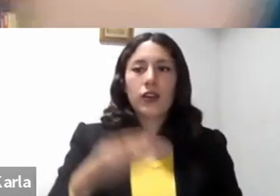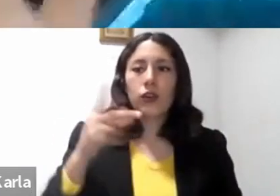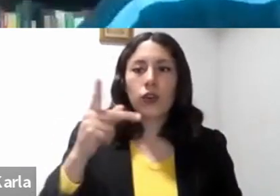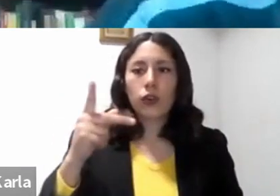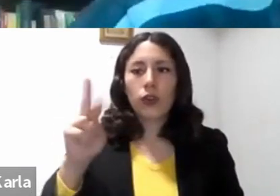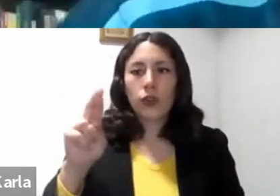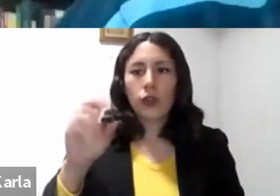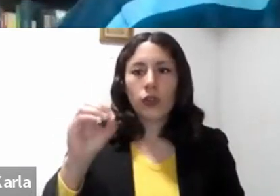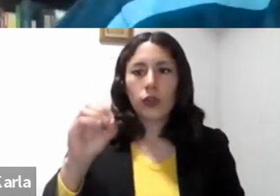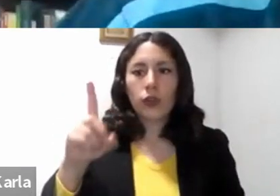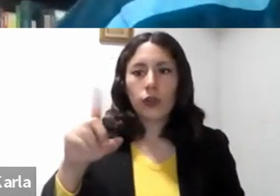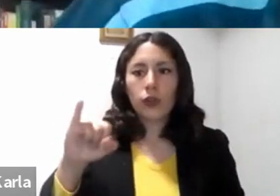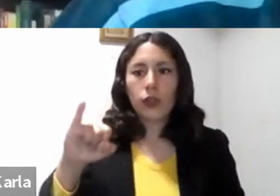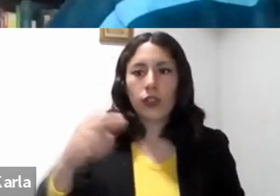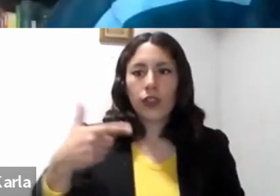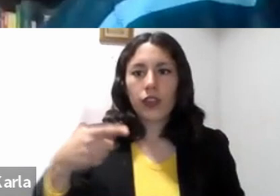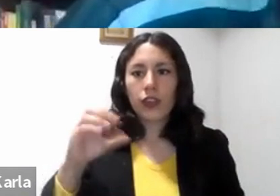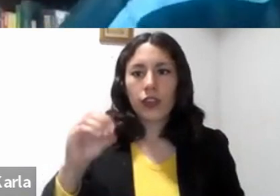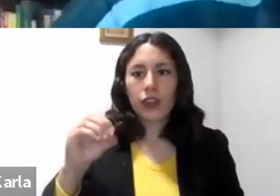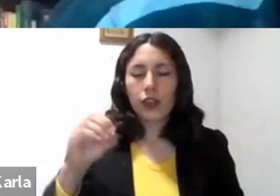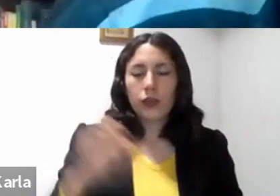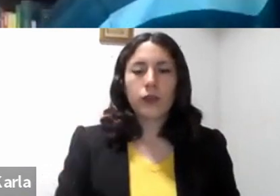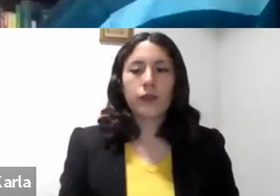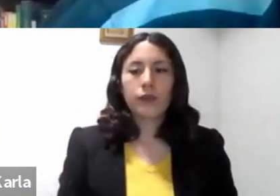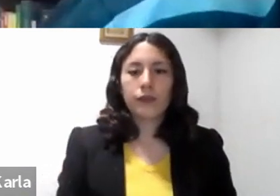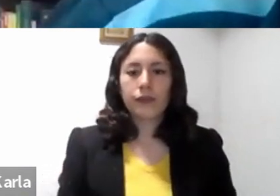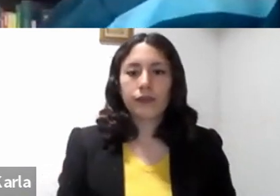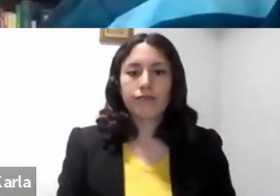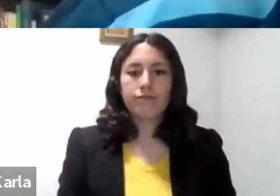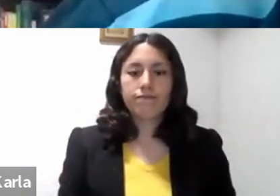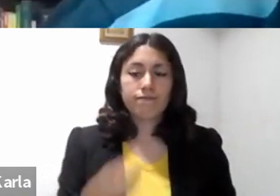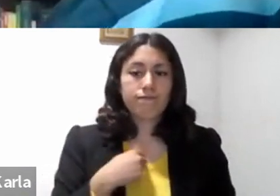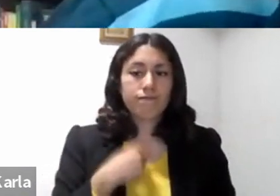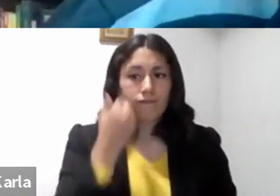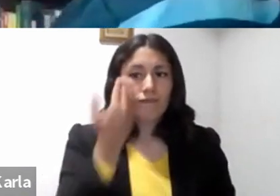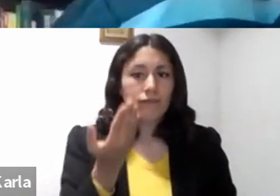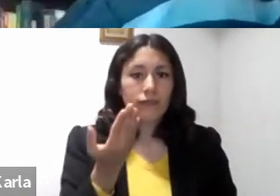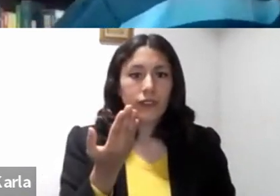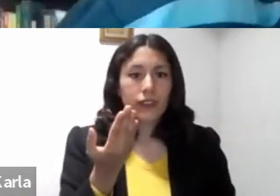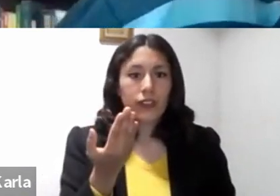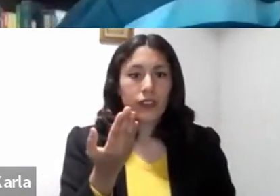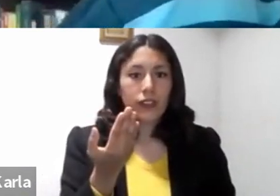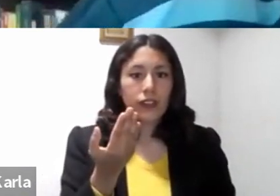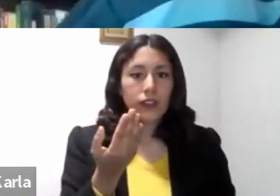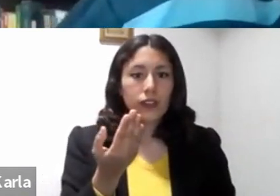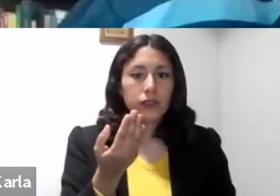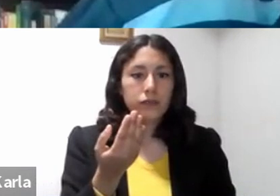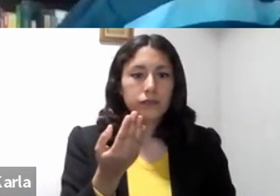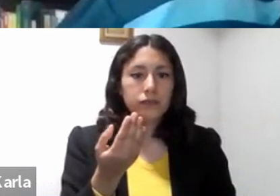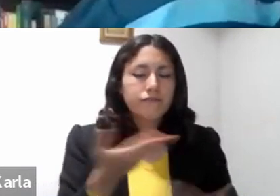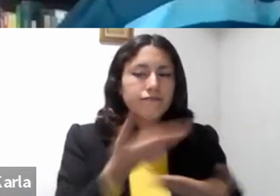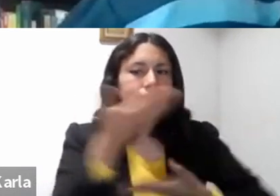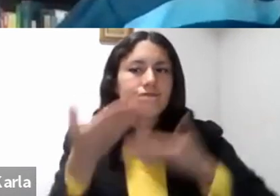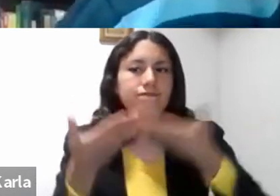quise titular un poco la charla que les voy a compartir con las mismas palabras que dice el hijo menor cuando